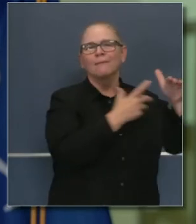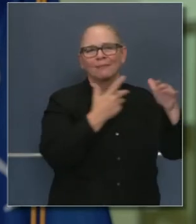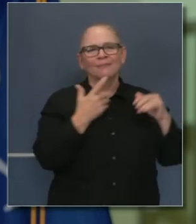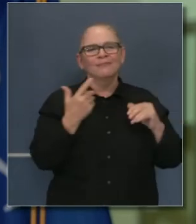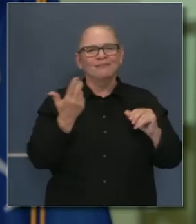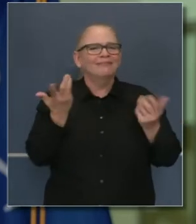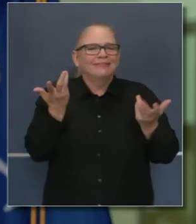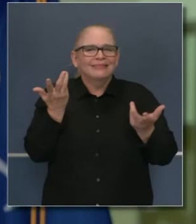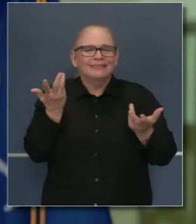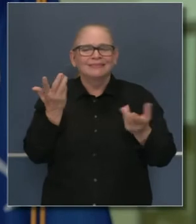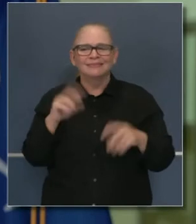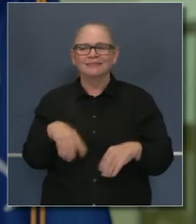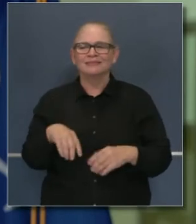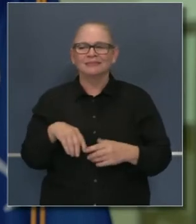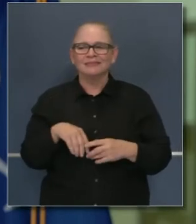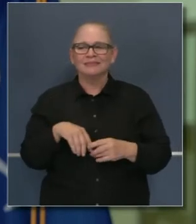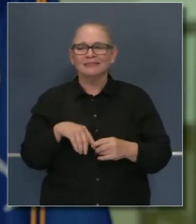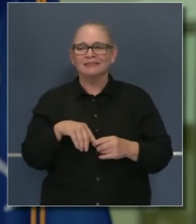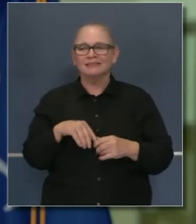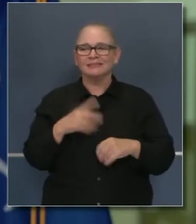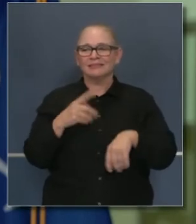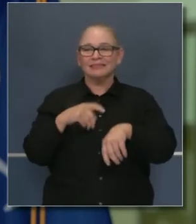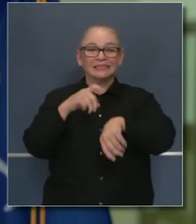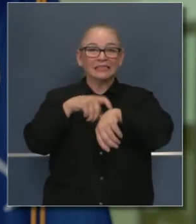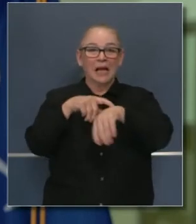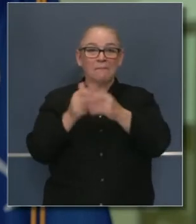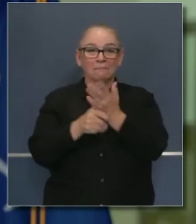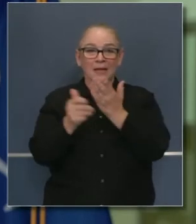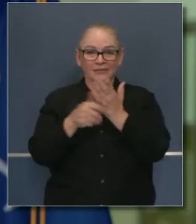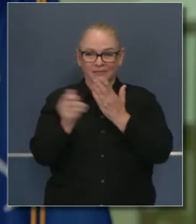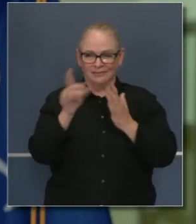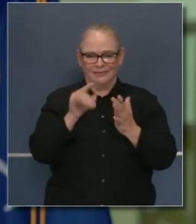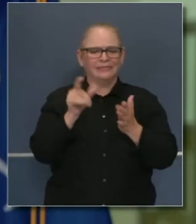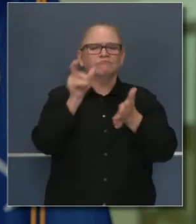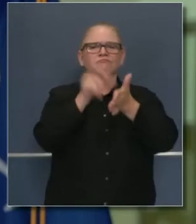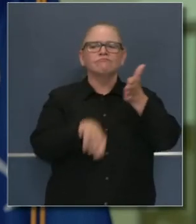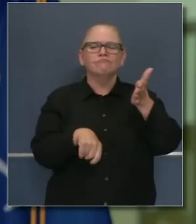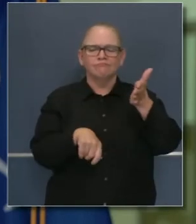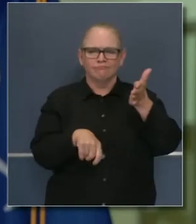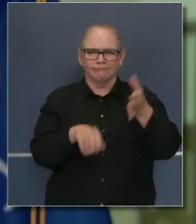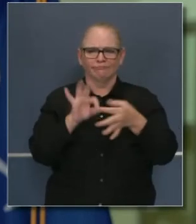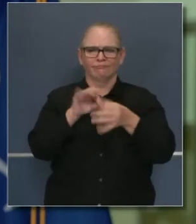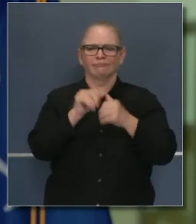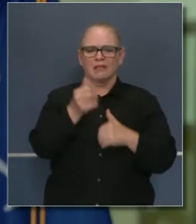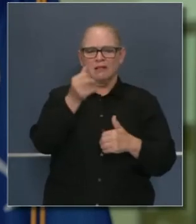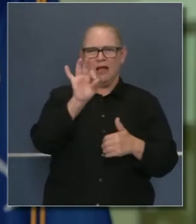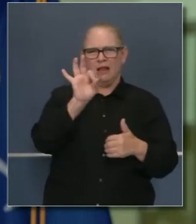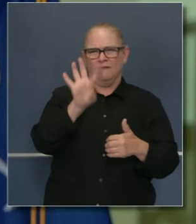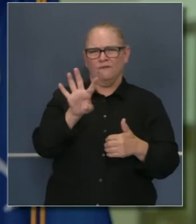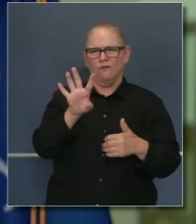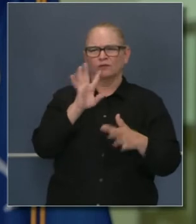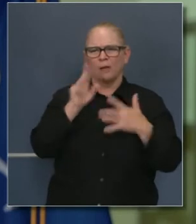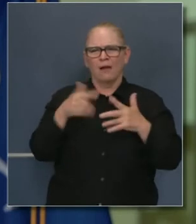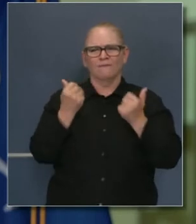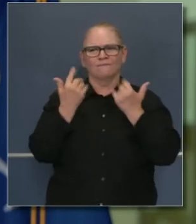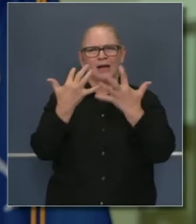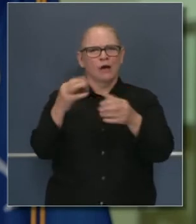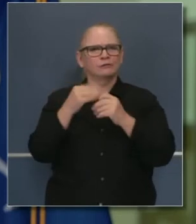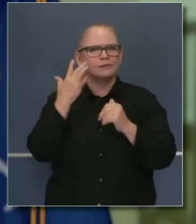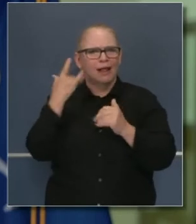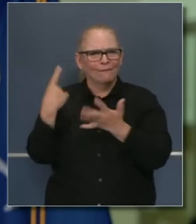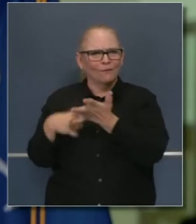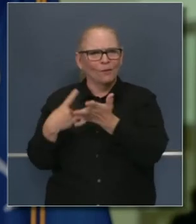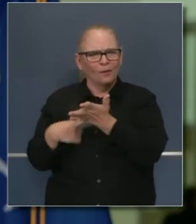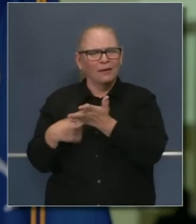Time en 1942, hablando de incendios forestales, que tenemos que cambiar el paradigma de nuestra forma de vida, etc. Tenemos